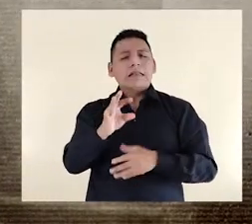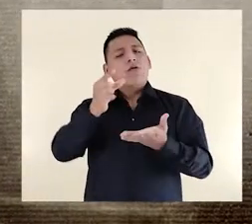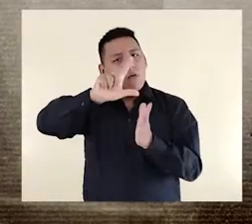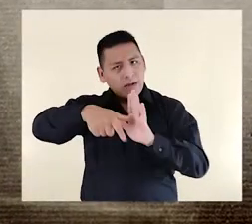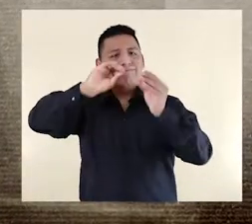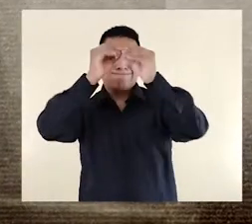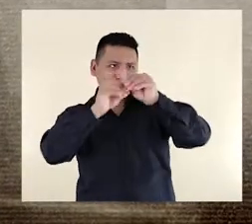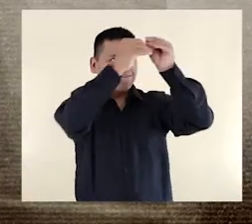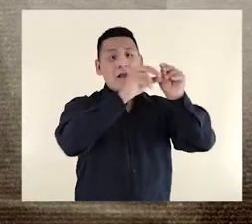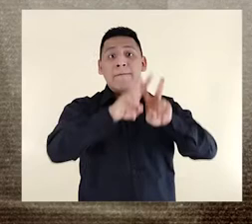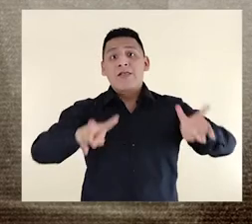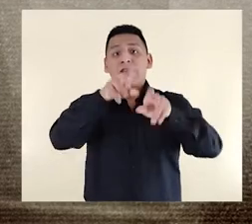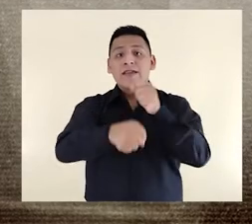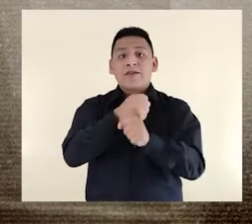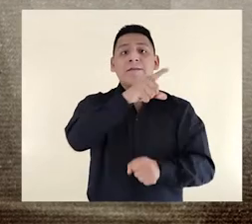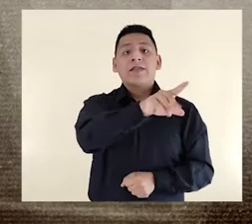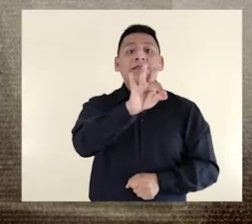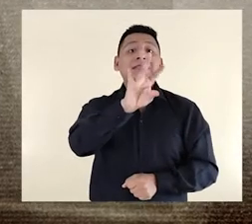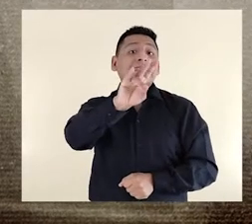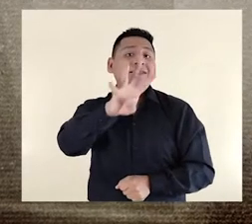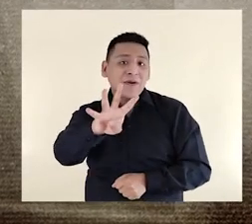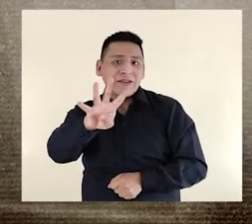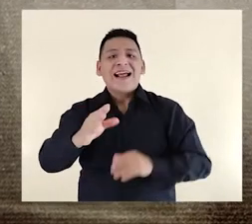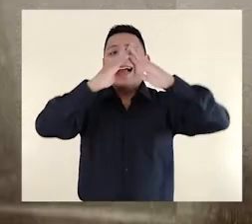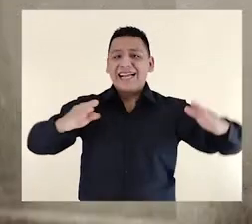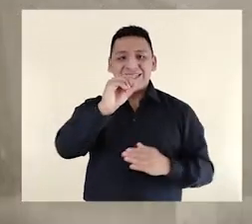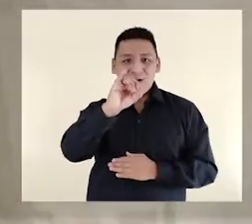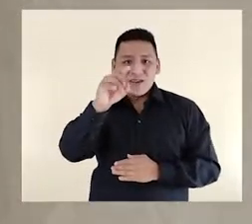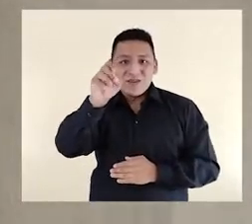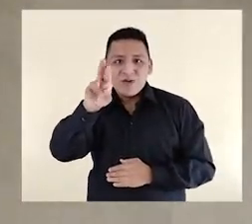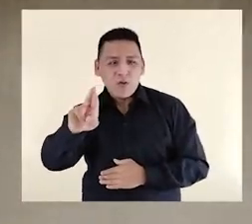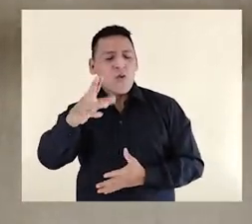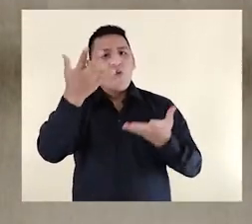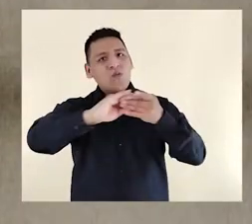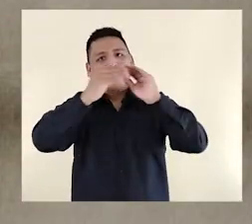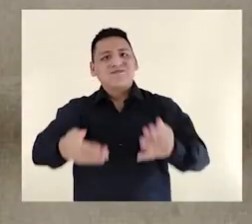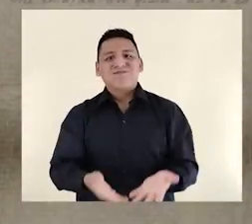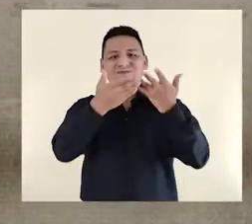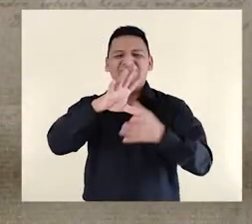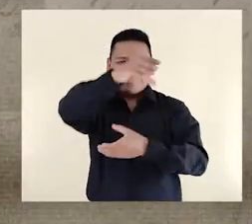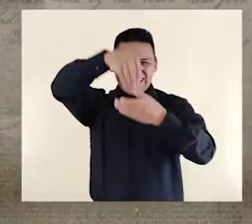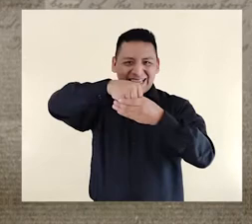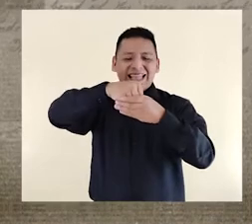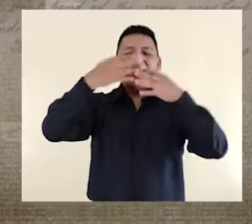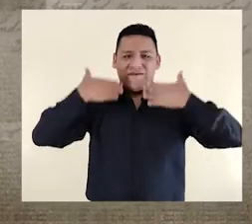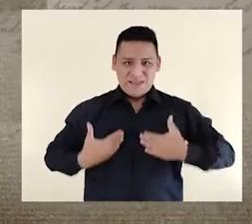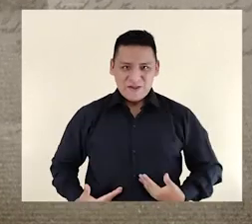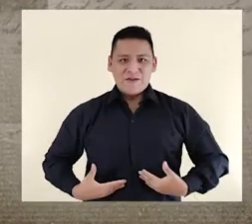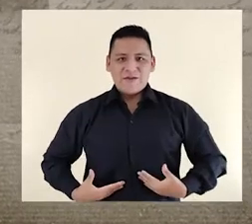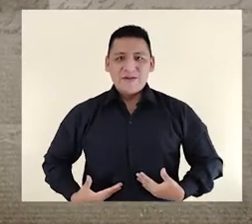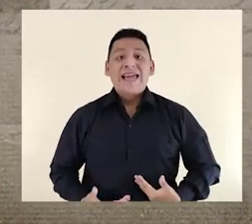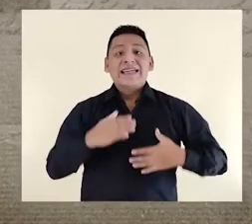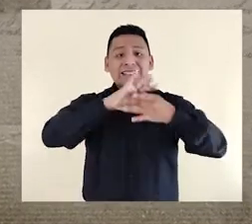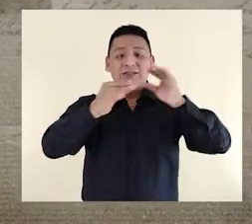19 fue restaurada y puesta en valor en 1974 la casa del oidor un patrimonio que es parte integral